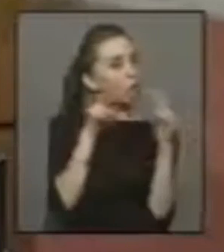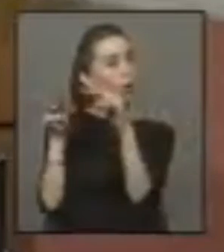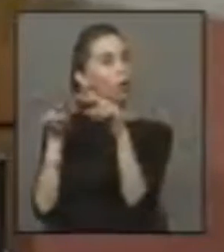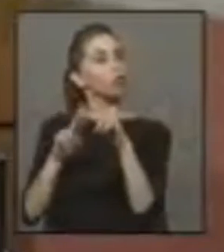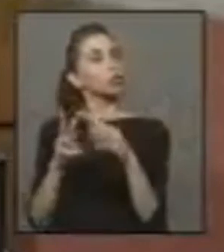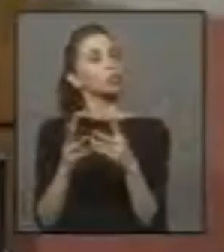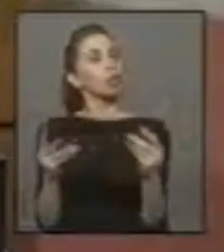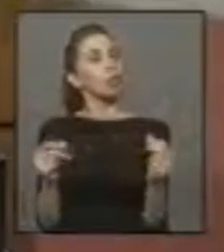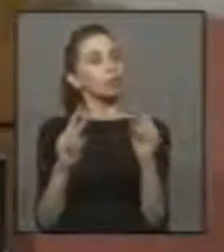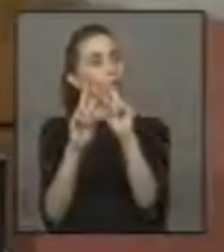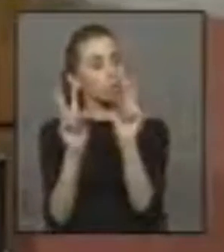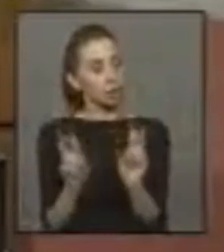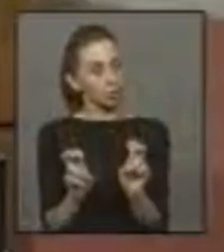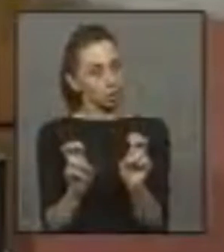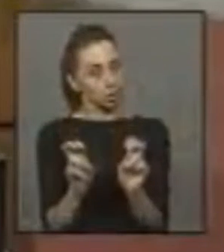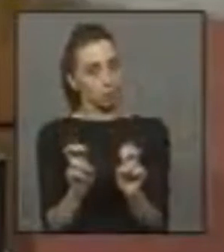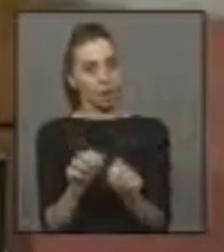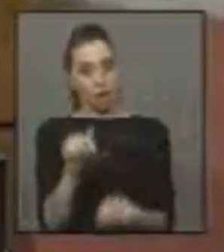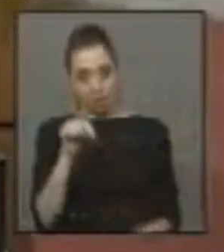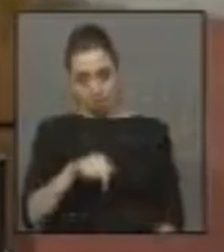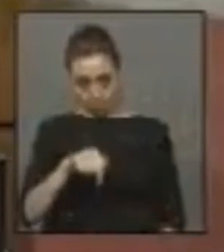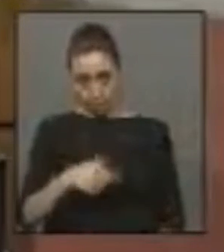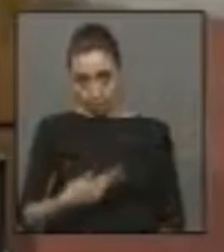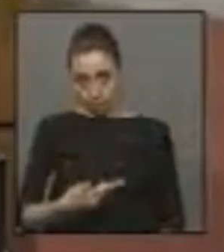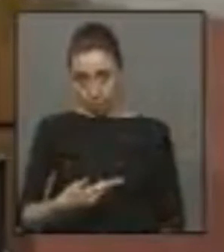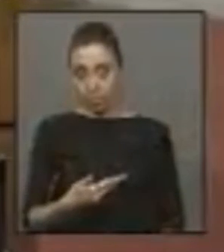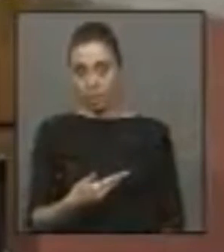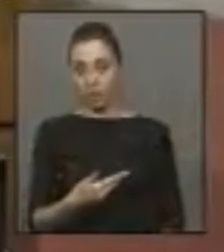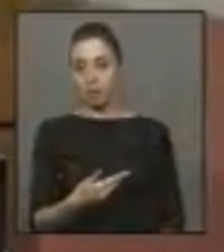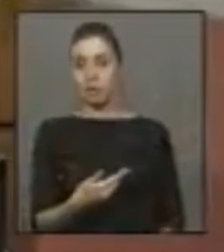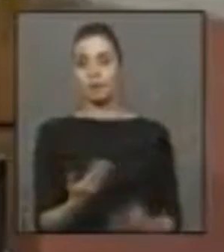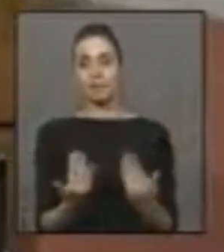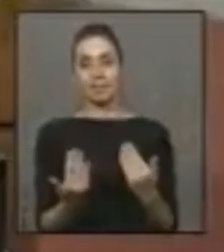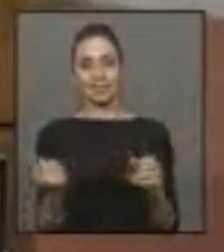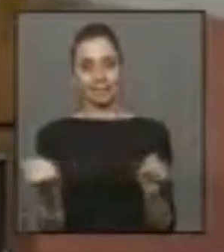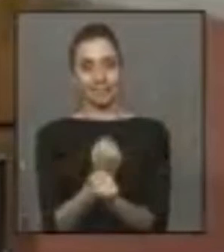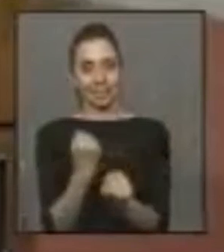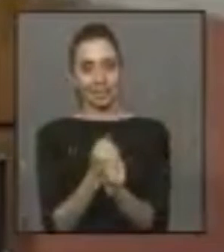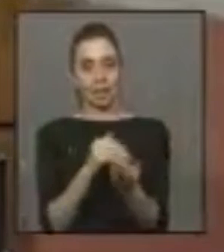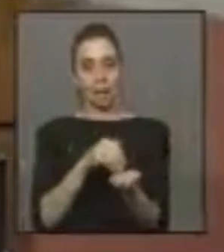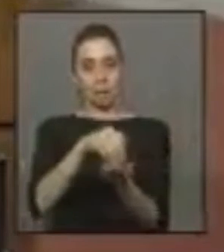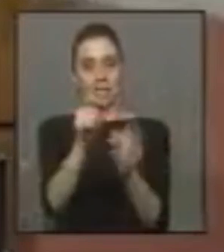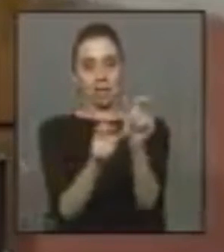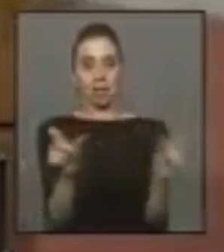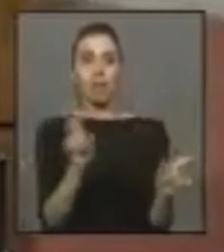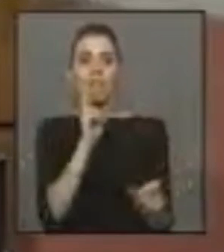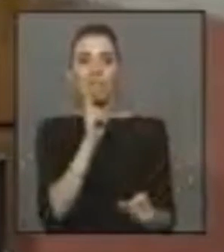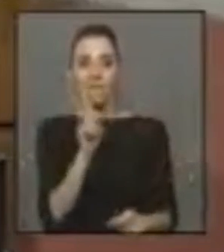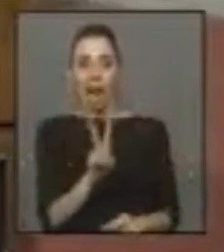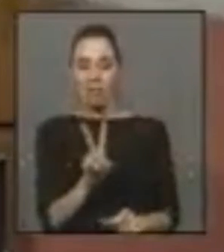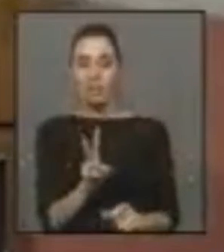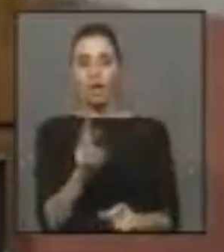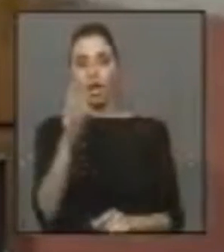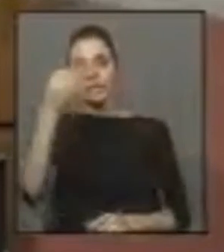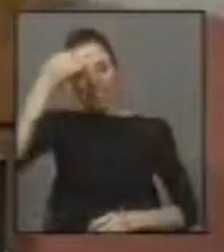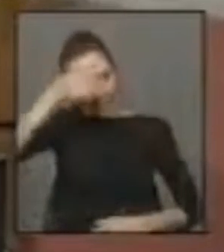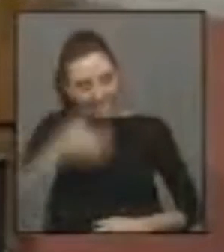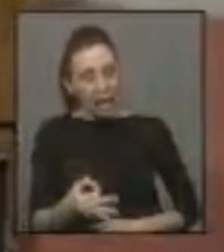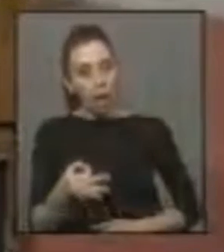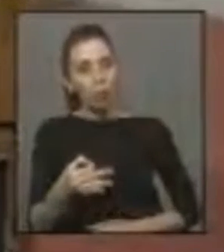solución real de los temas. Hoy en día, lo que la obra requiere, y miles de valdivianos requieren, es certeza